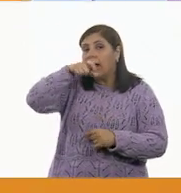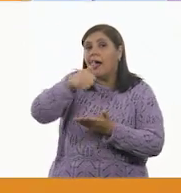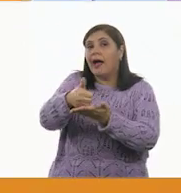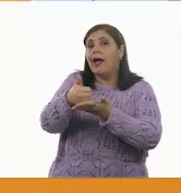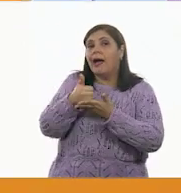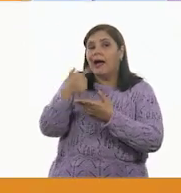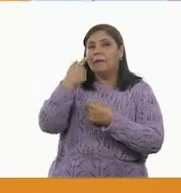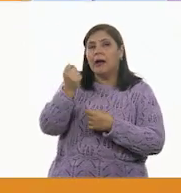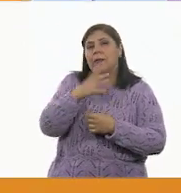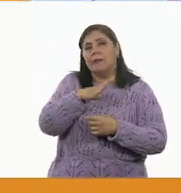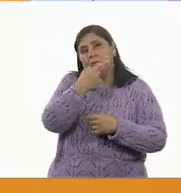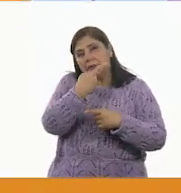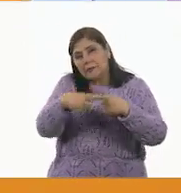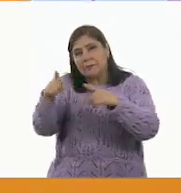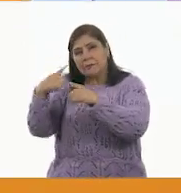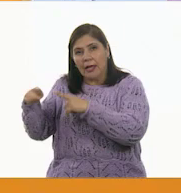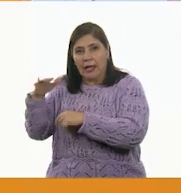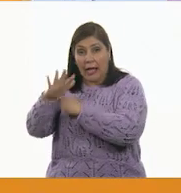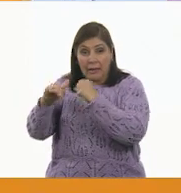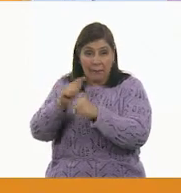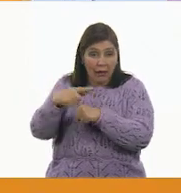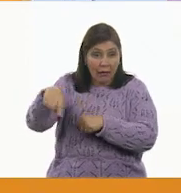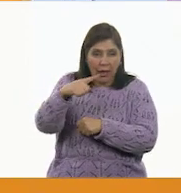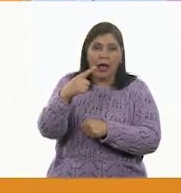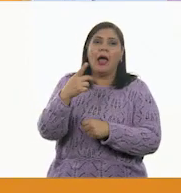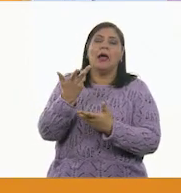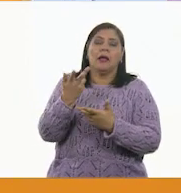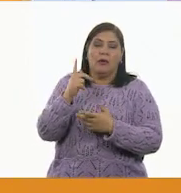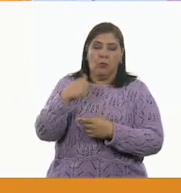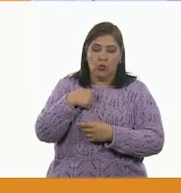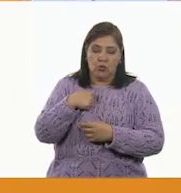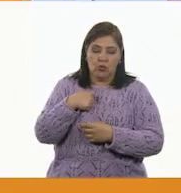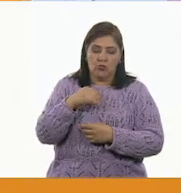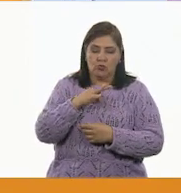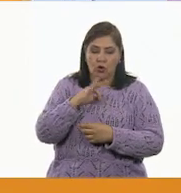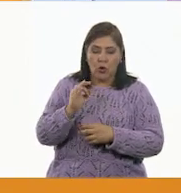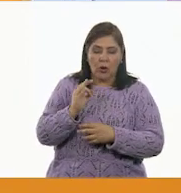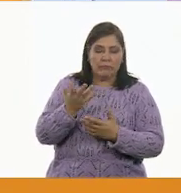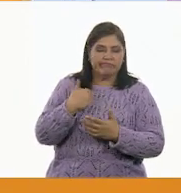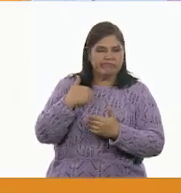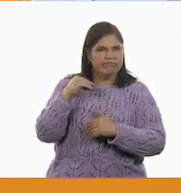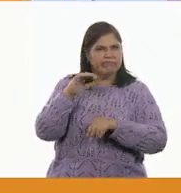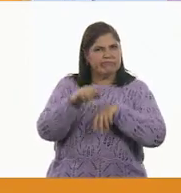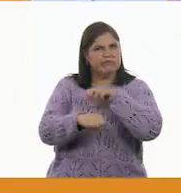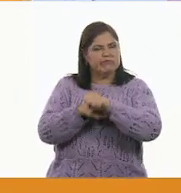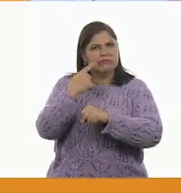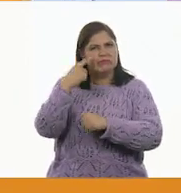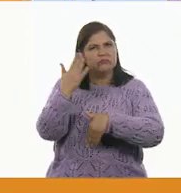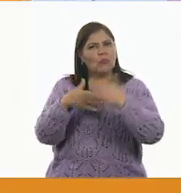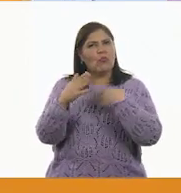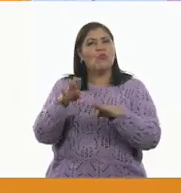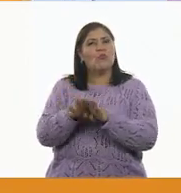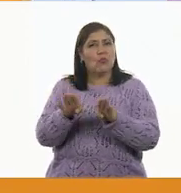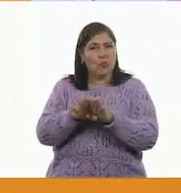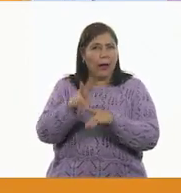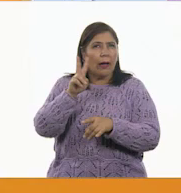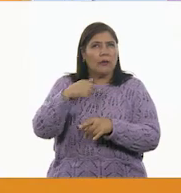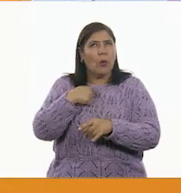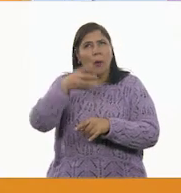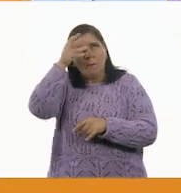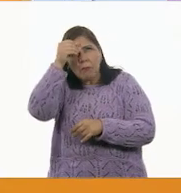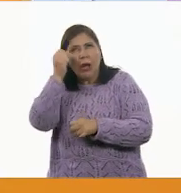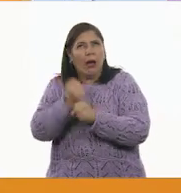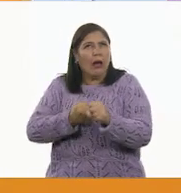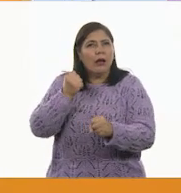a darse cuenta de que las áreas de oportunidad no son tan malas. Sin embargo que, pues bueno,